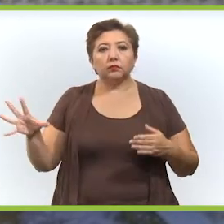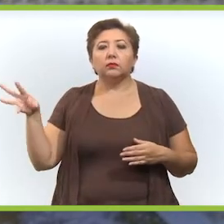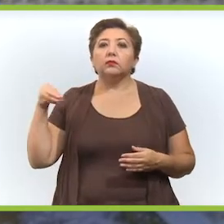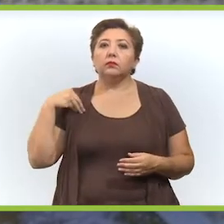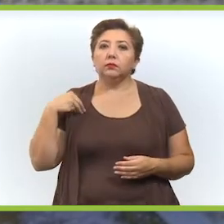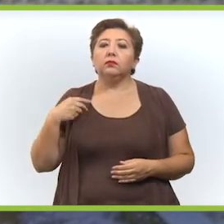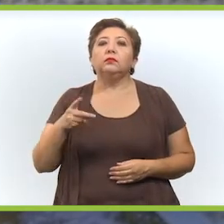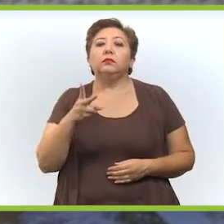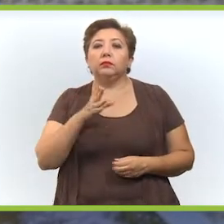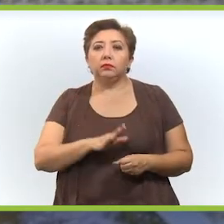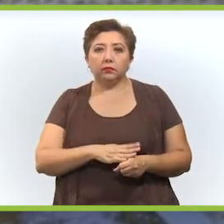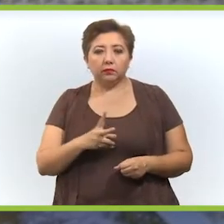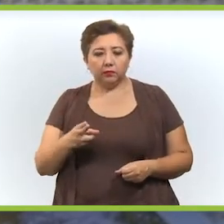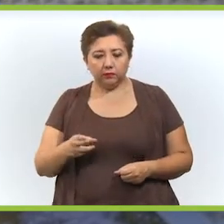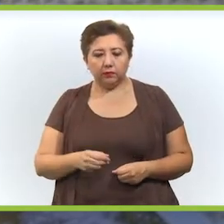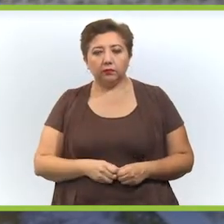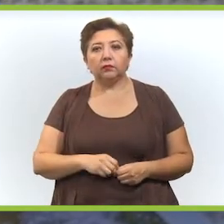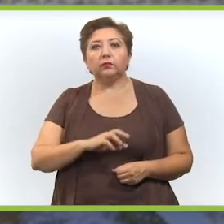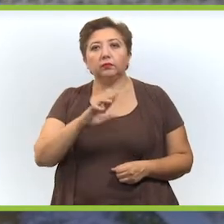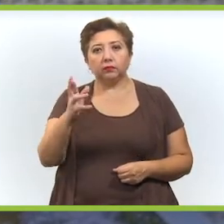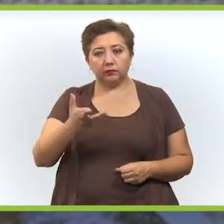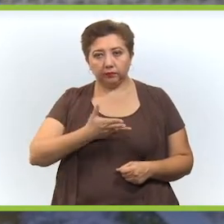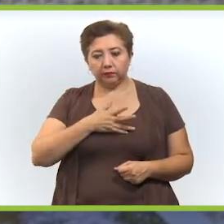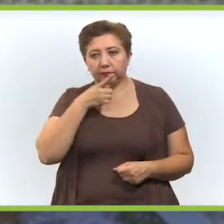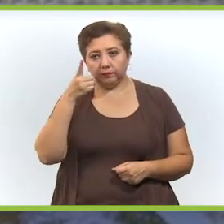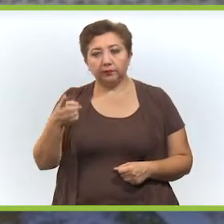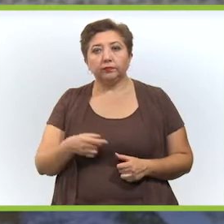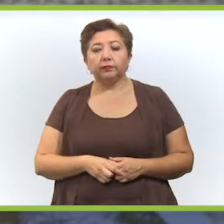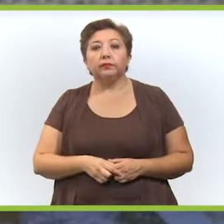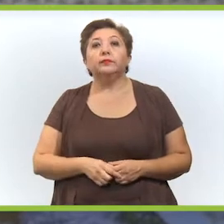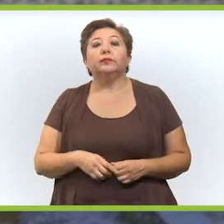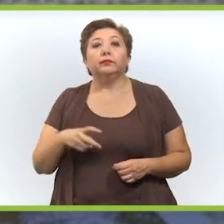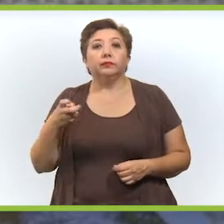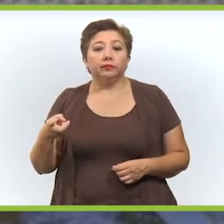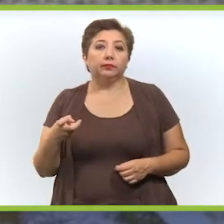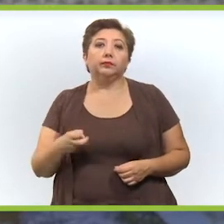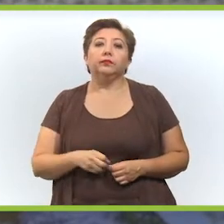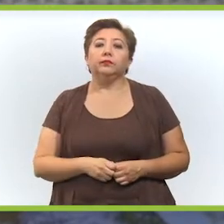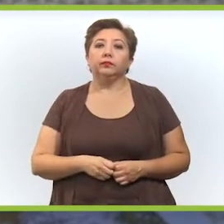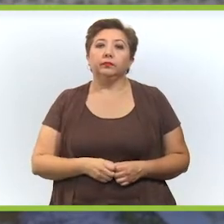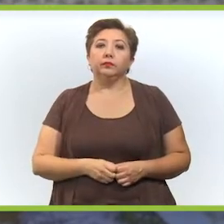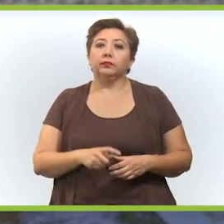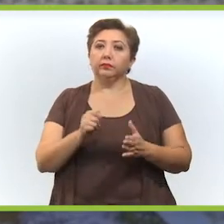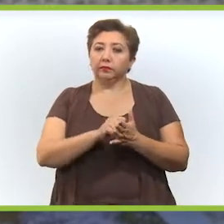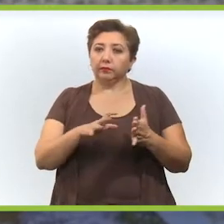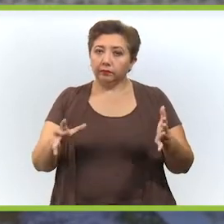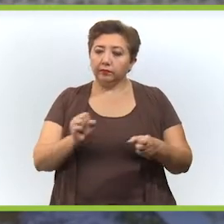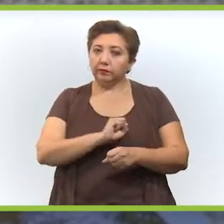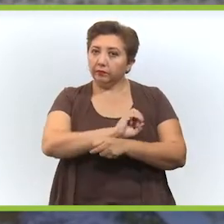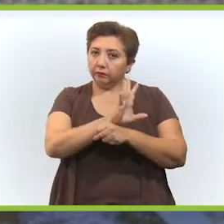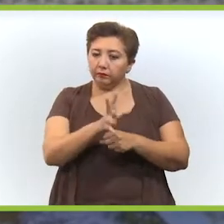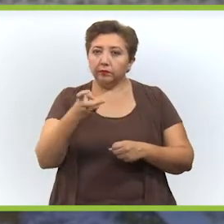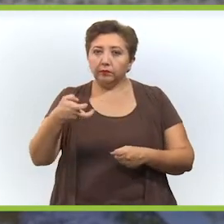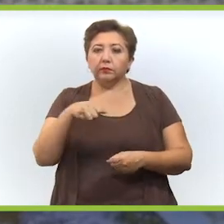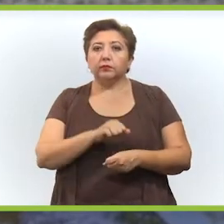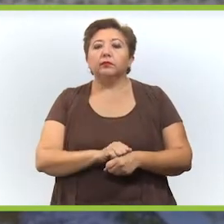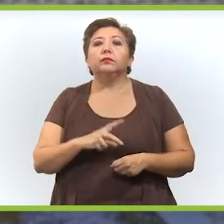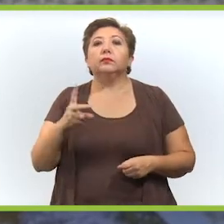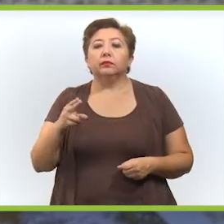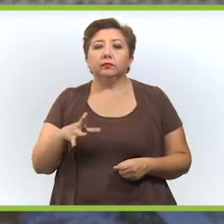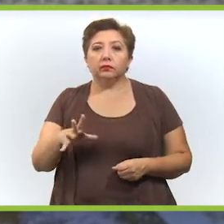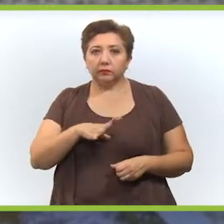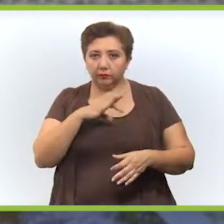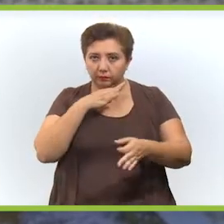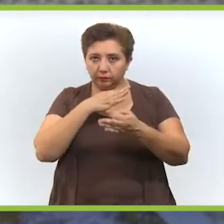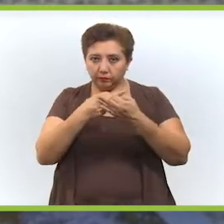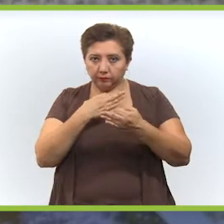elogios. Y ya de la mano con este tema, en el tema del coronavirus, esta semana también hay noticias como el llamado que hizo